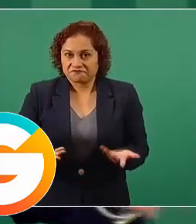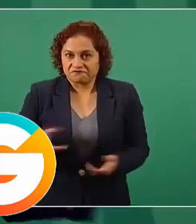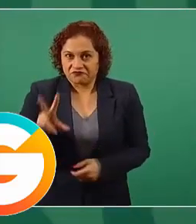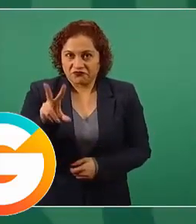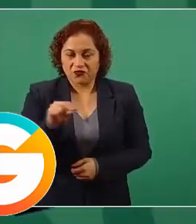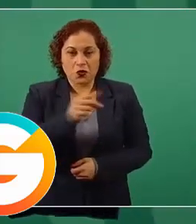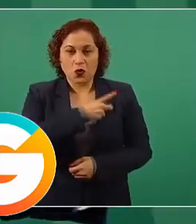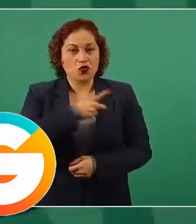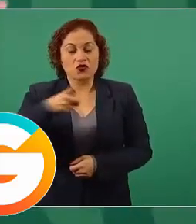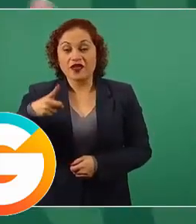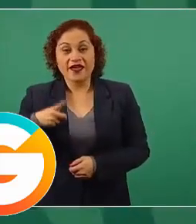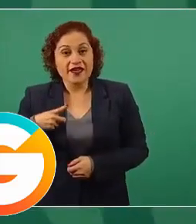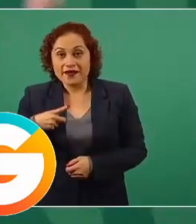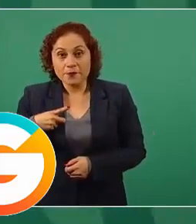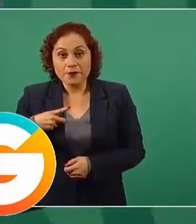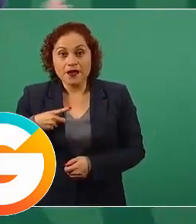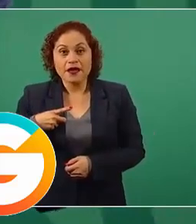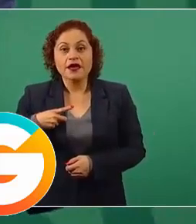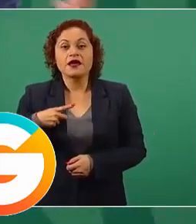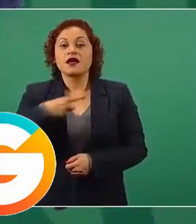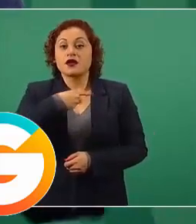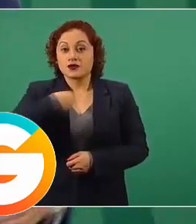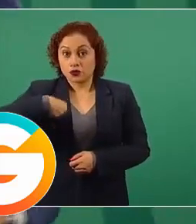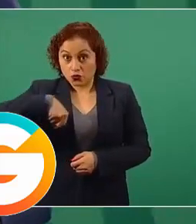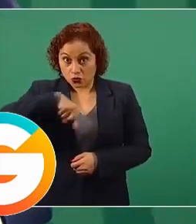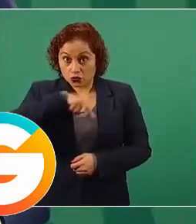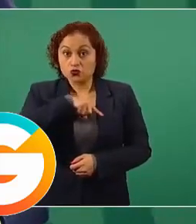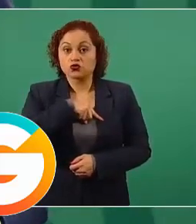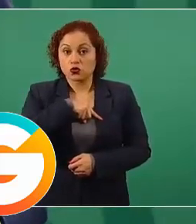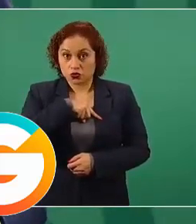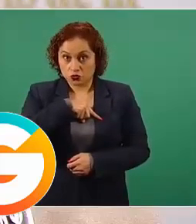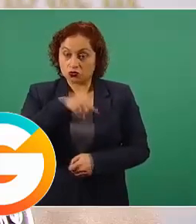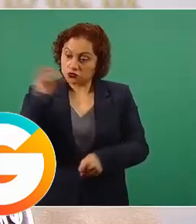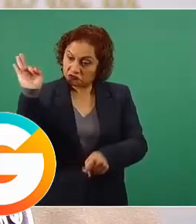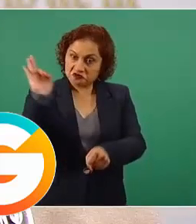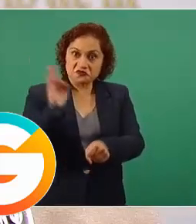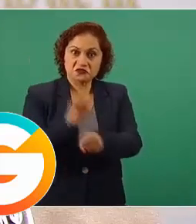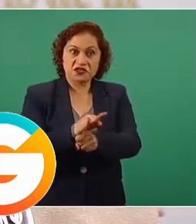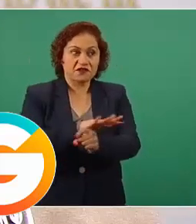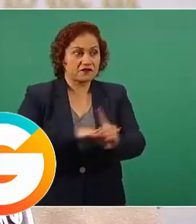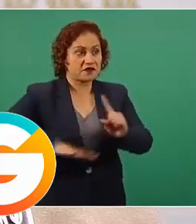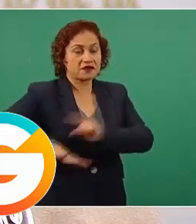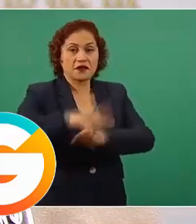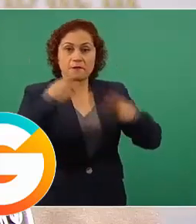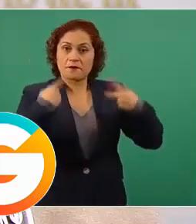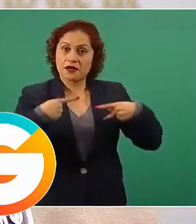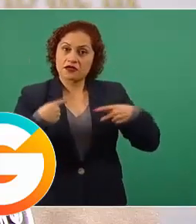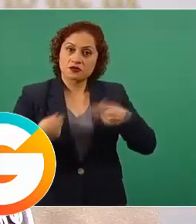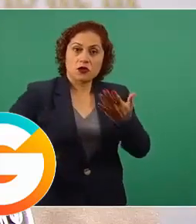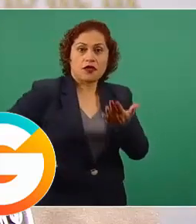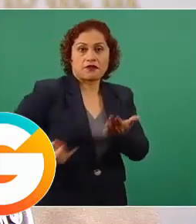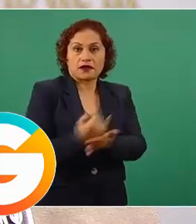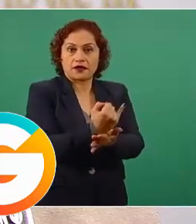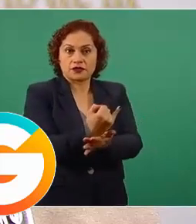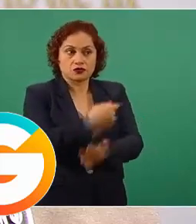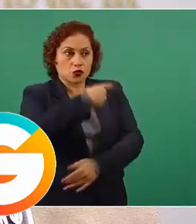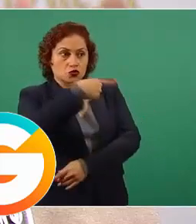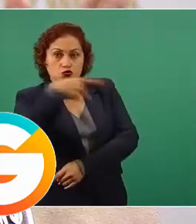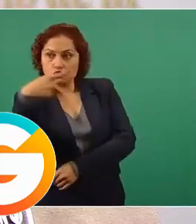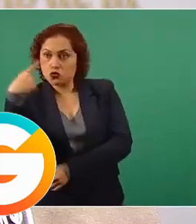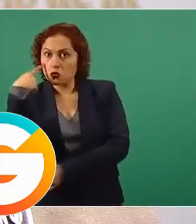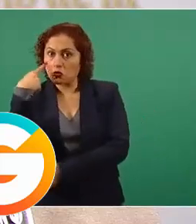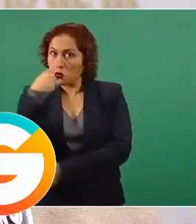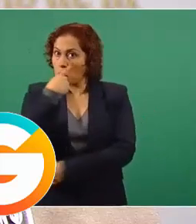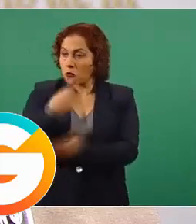Vamos a que no se le quite el derecho al pueblo de elegir a sus autoridades. Si eso